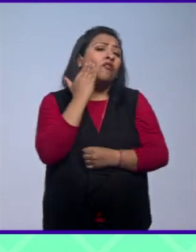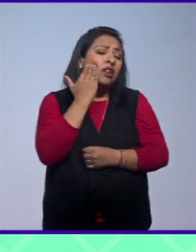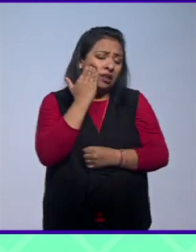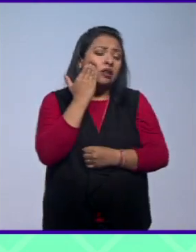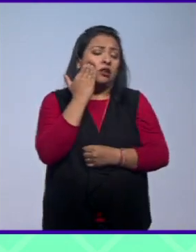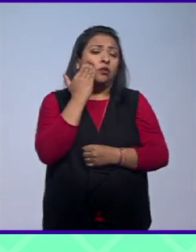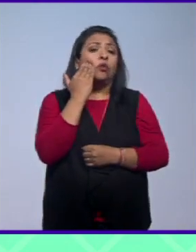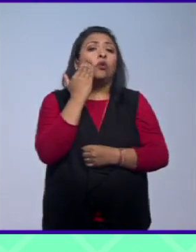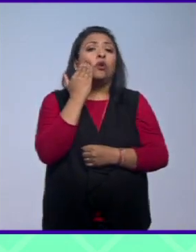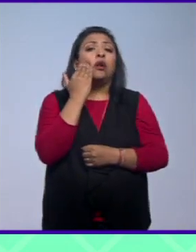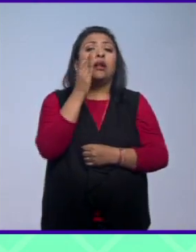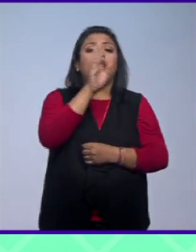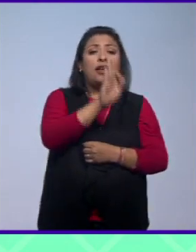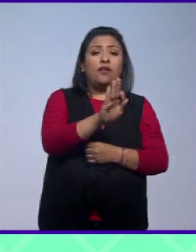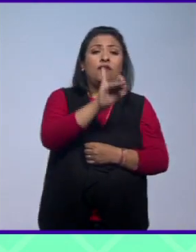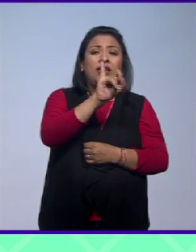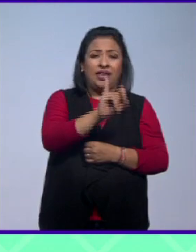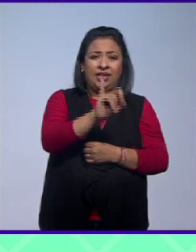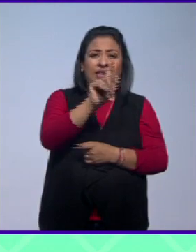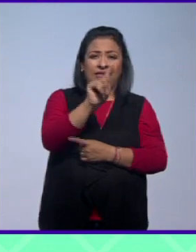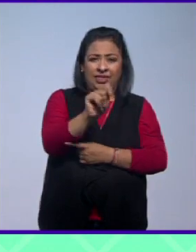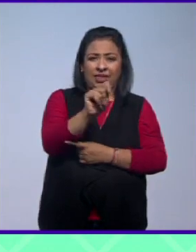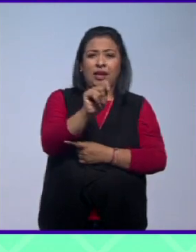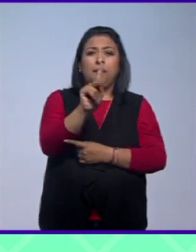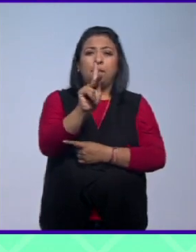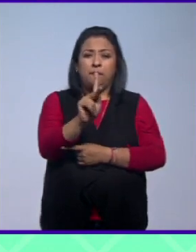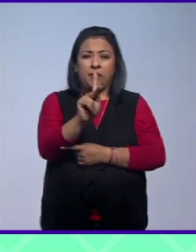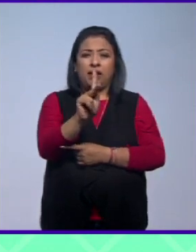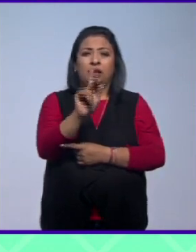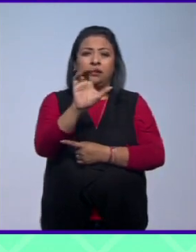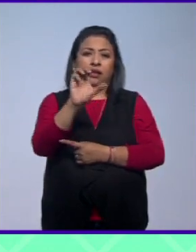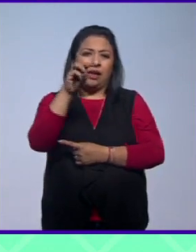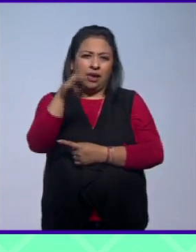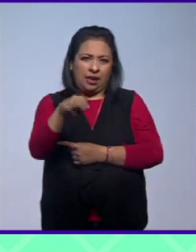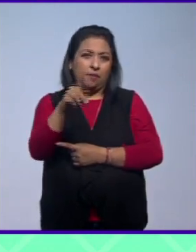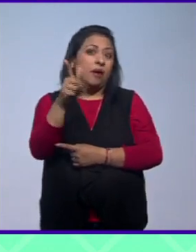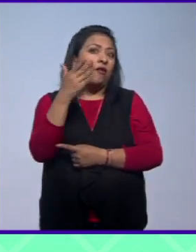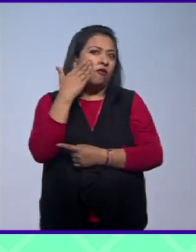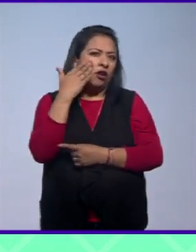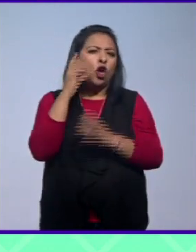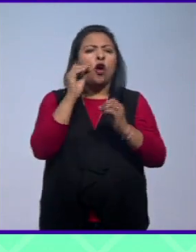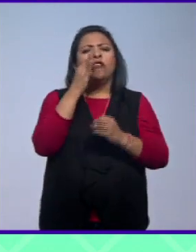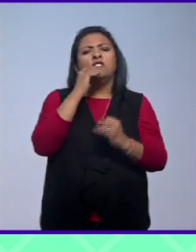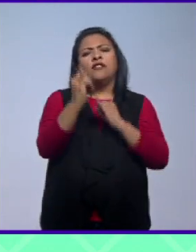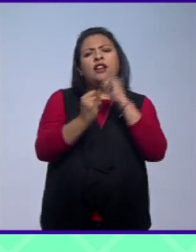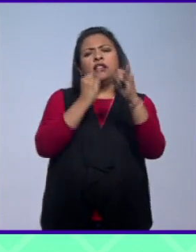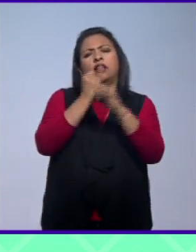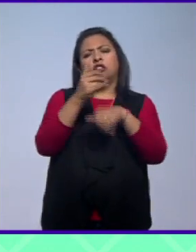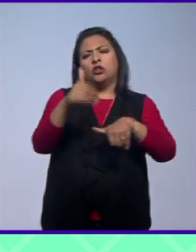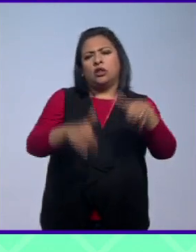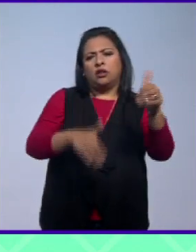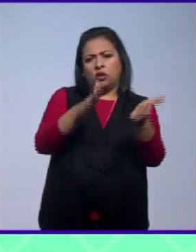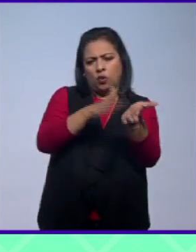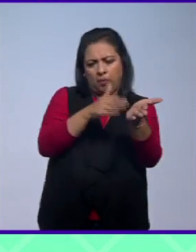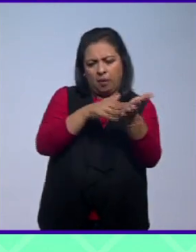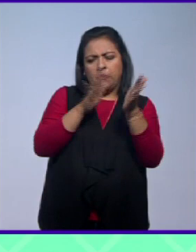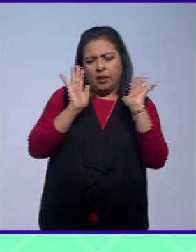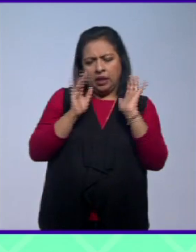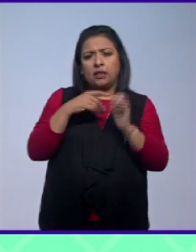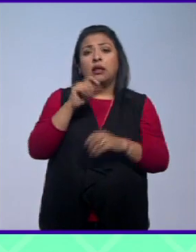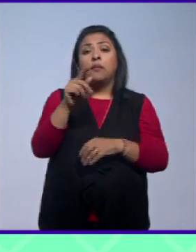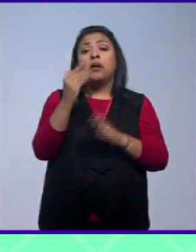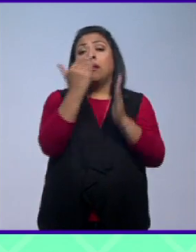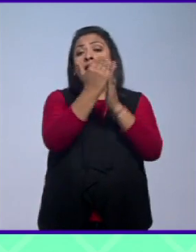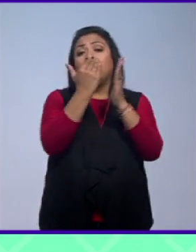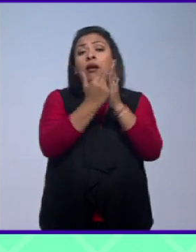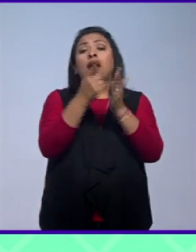del festival que es FITPCM en Facebook o Festival Internacional de Teatro de Papel, también estamos en la